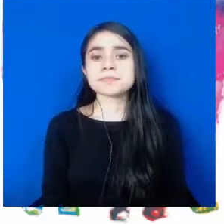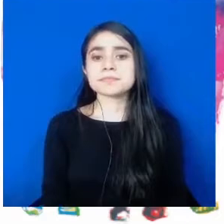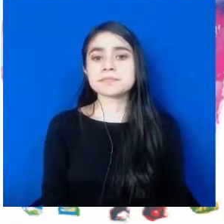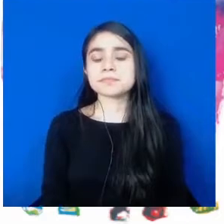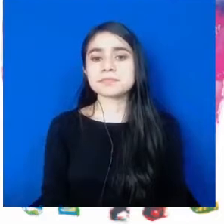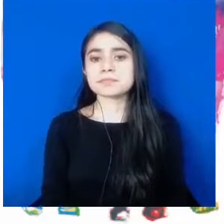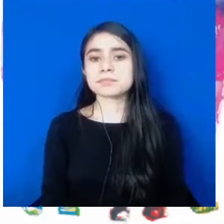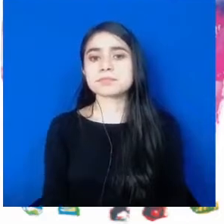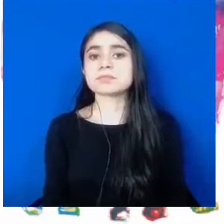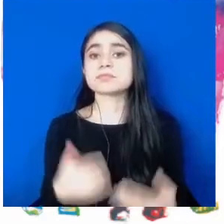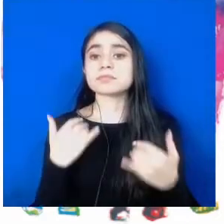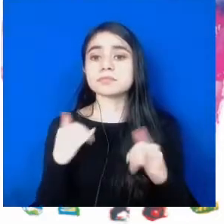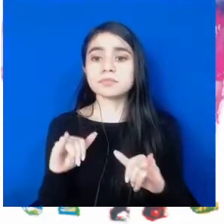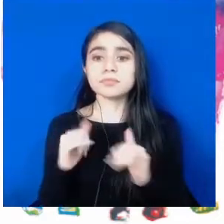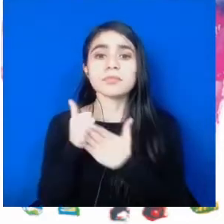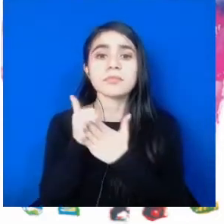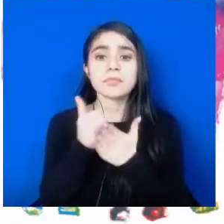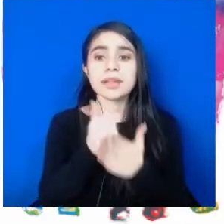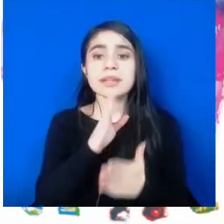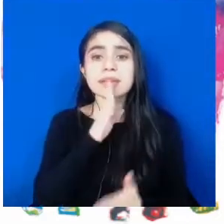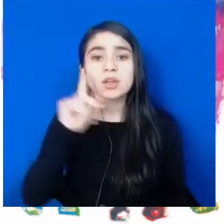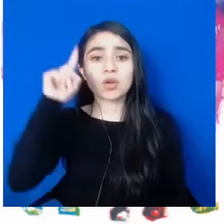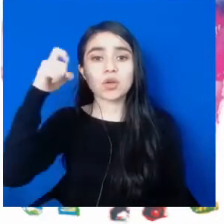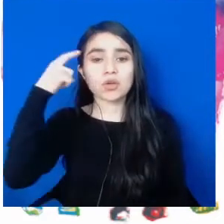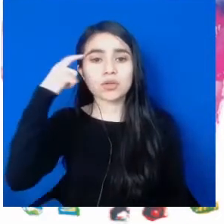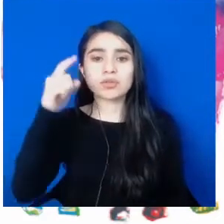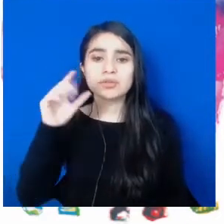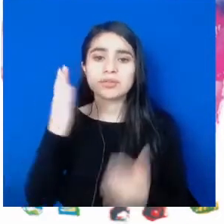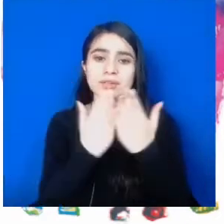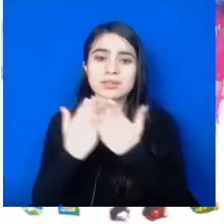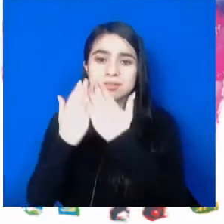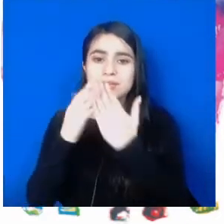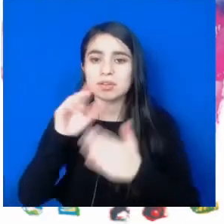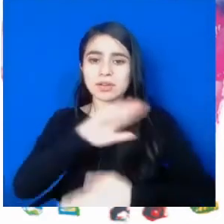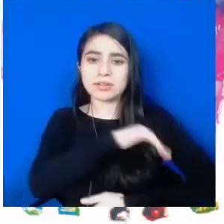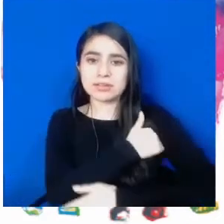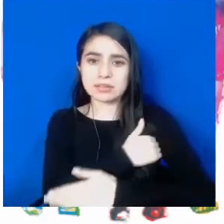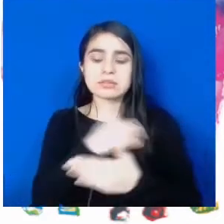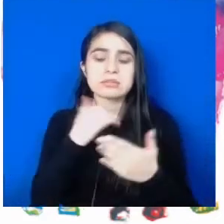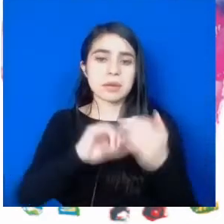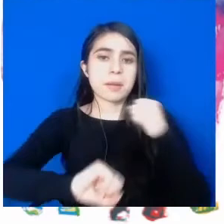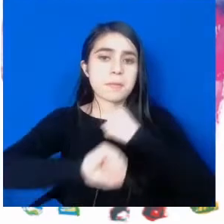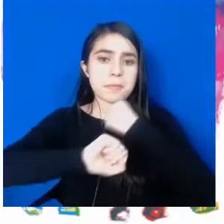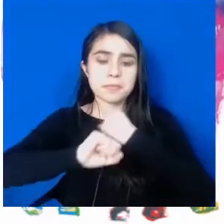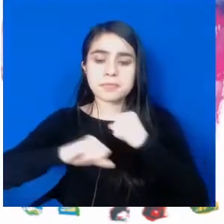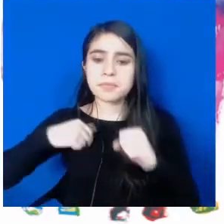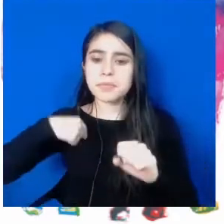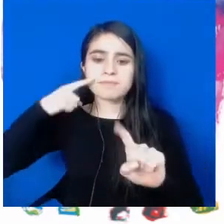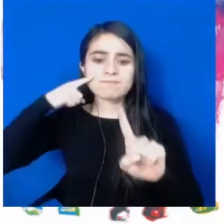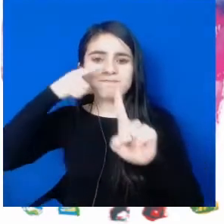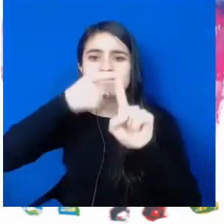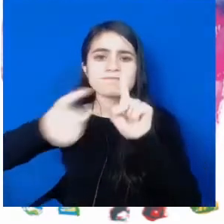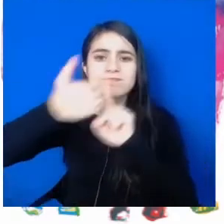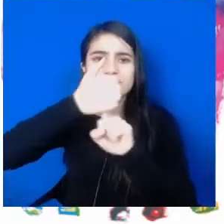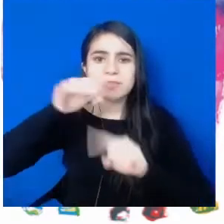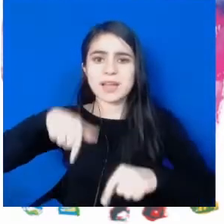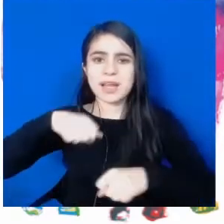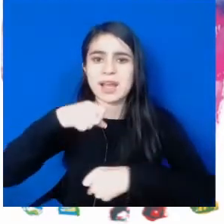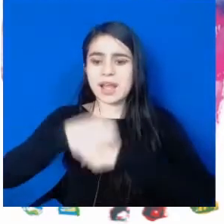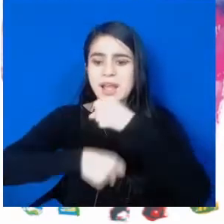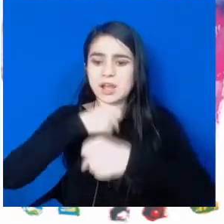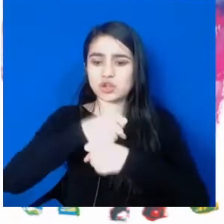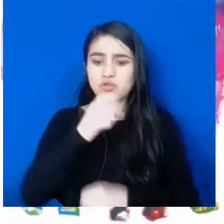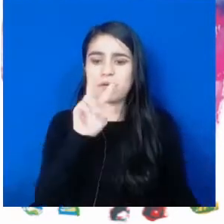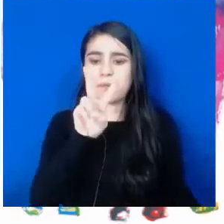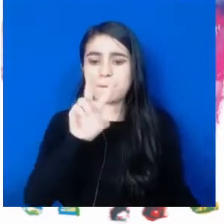contado con la colaboración del Ministerio de Educación Nacional y nuestro principal logro para este periodo 2020,